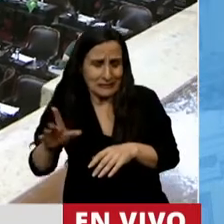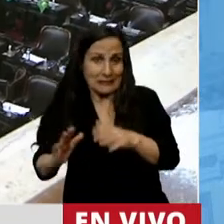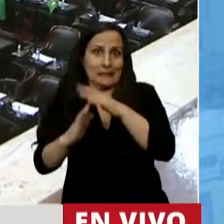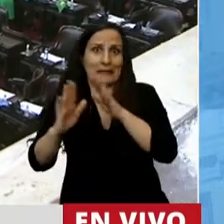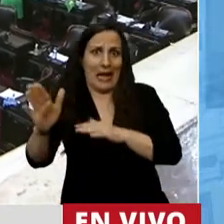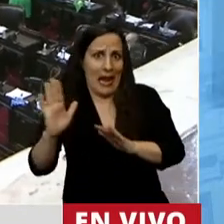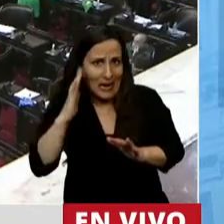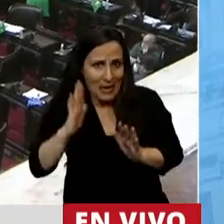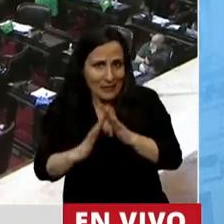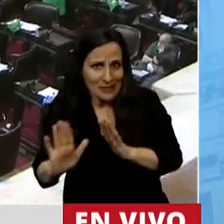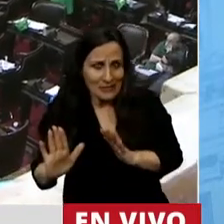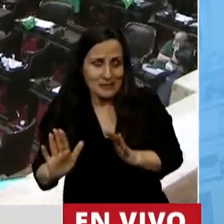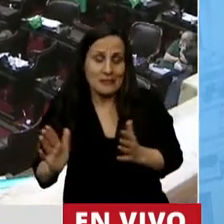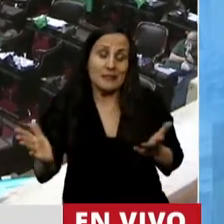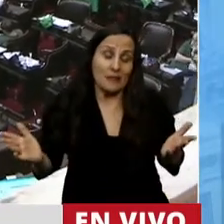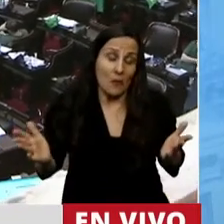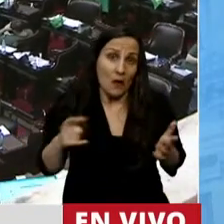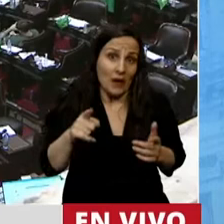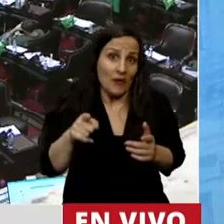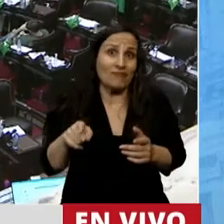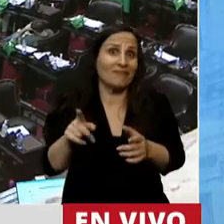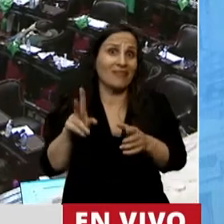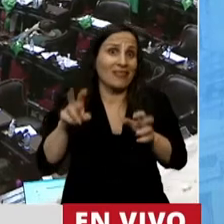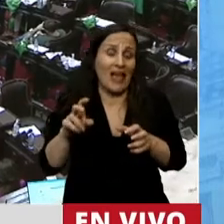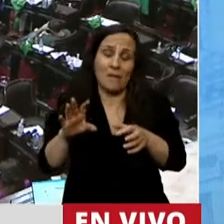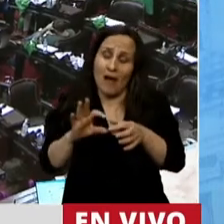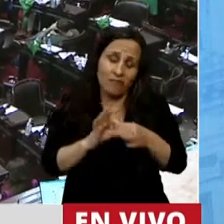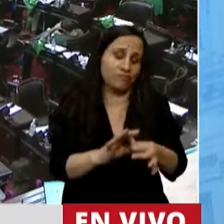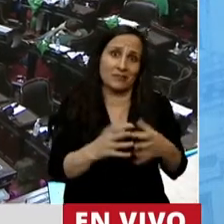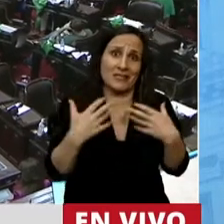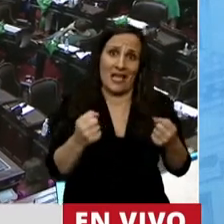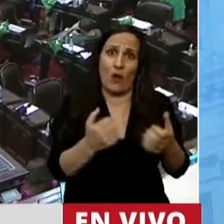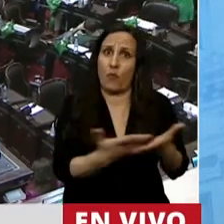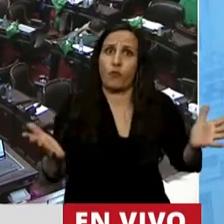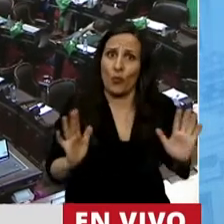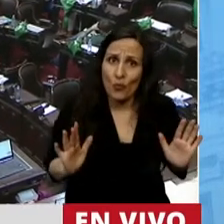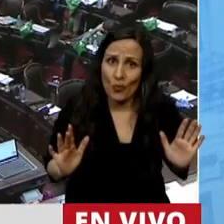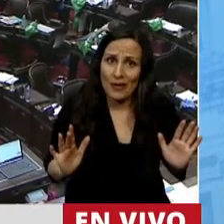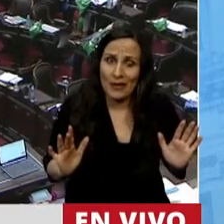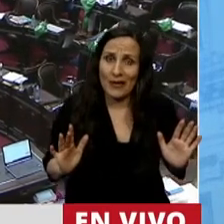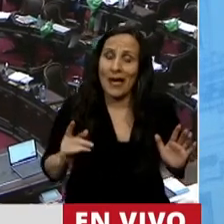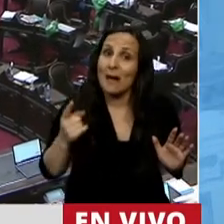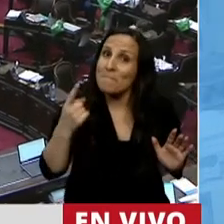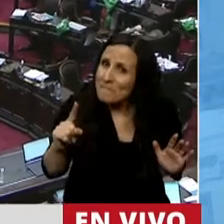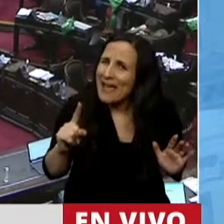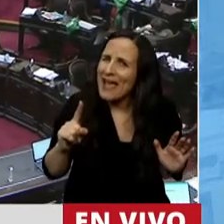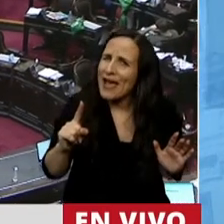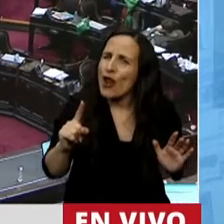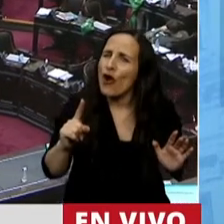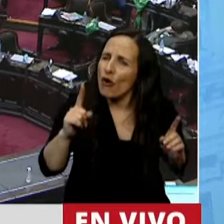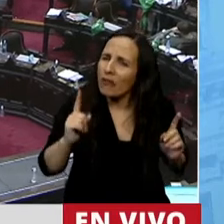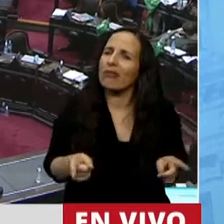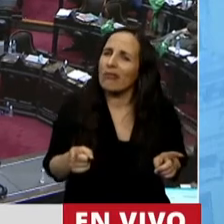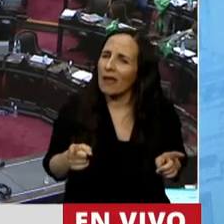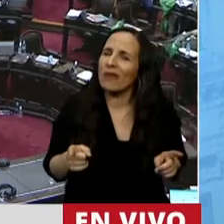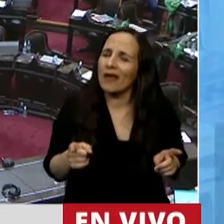Estamos claramente frente a un problema de salud pública, pero también estamos claramente frente a